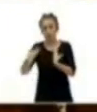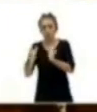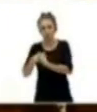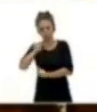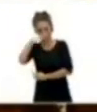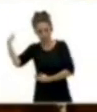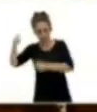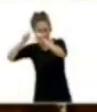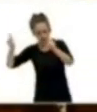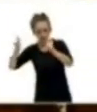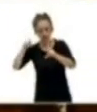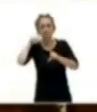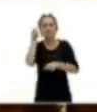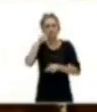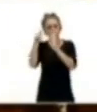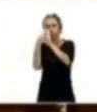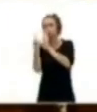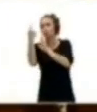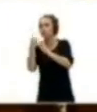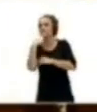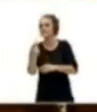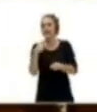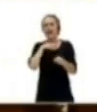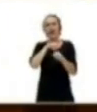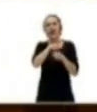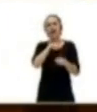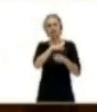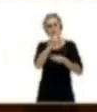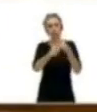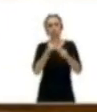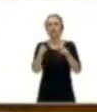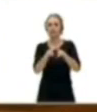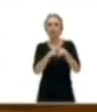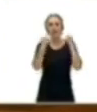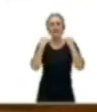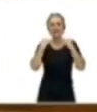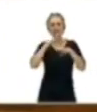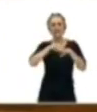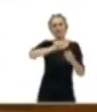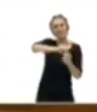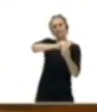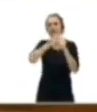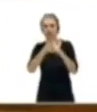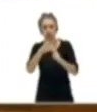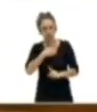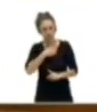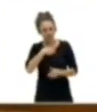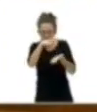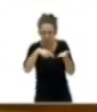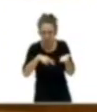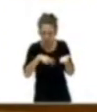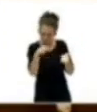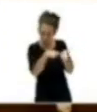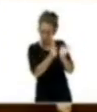debía utilizar el gas como energía de transición. No sé si usted también leyó ese punto. Usted decía